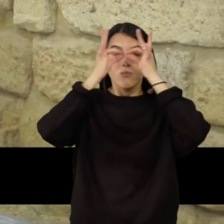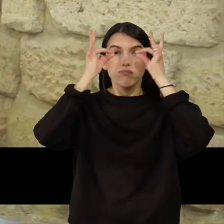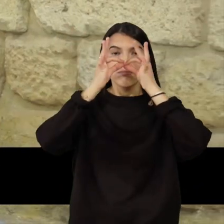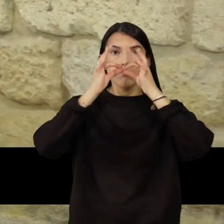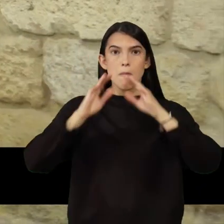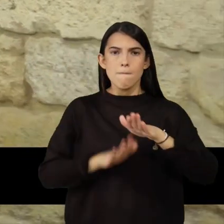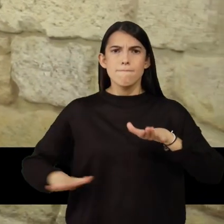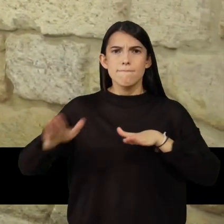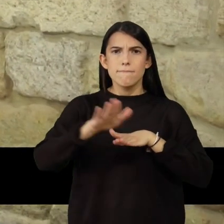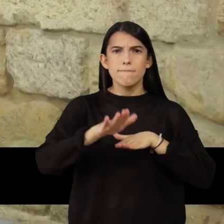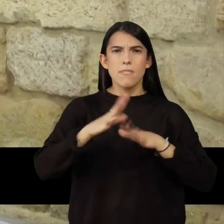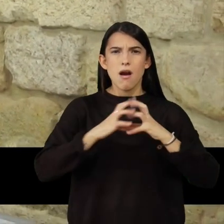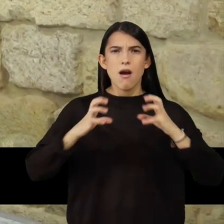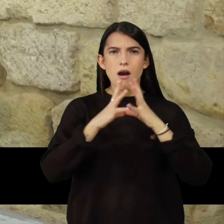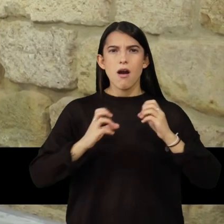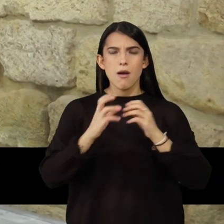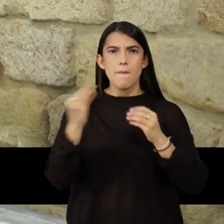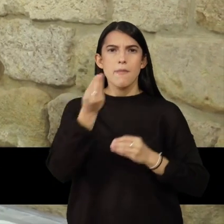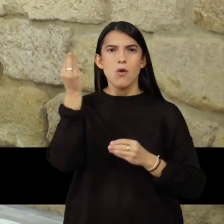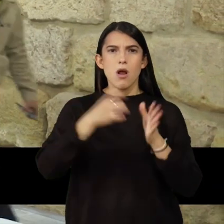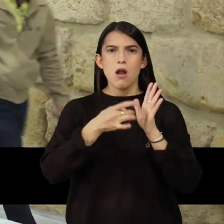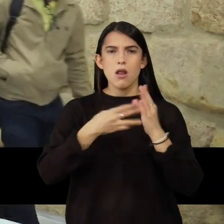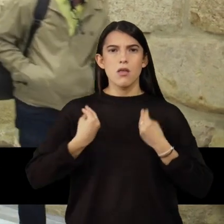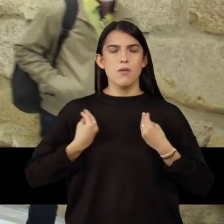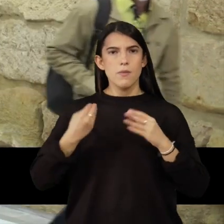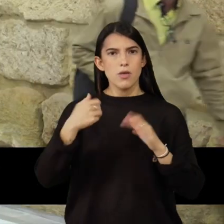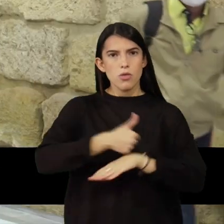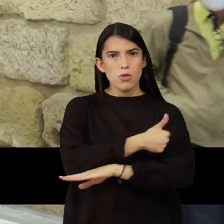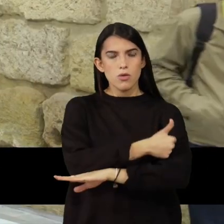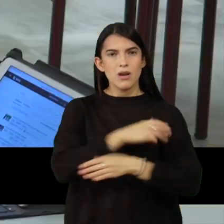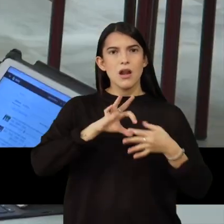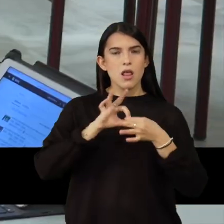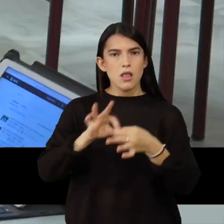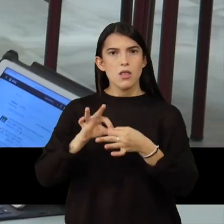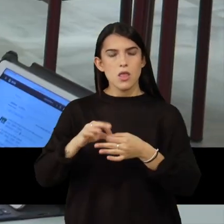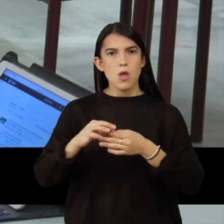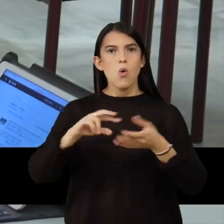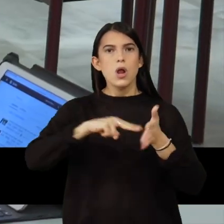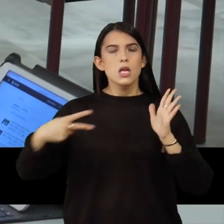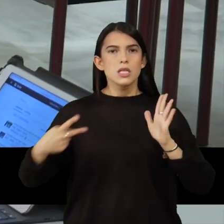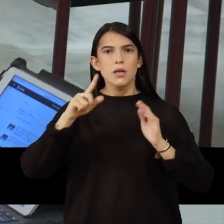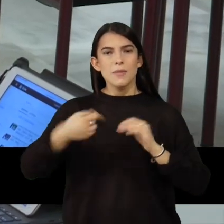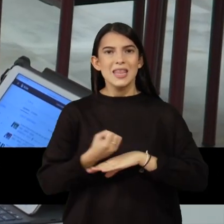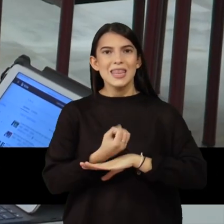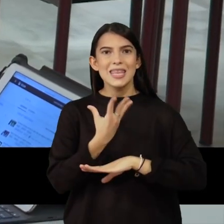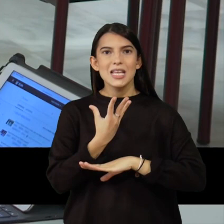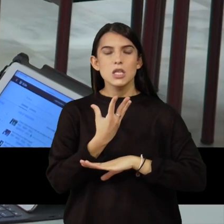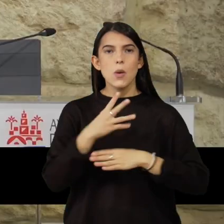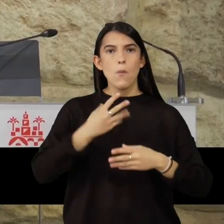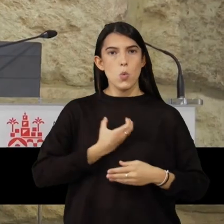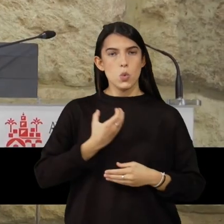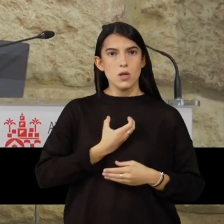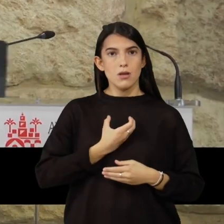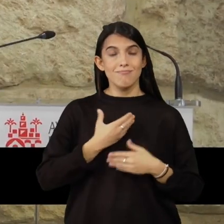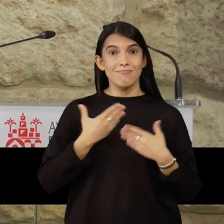El Ayuntamiento de Córdoba ha dado un paso más en su afán de mejorar la calidad de vida del ciudadano en su relación con la tecnología y la